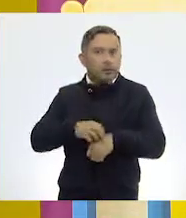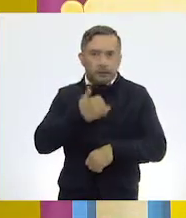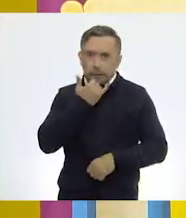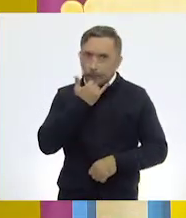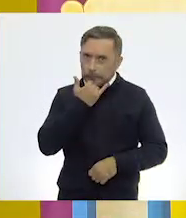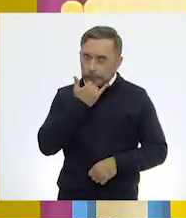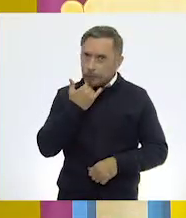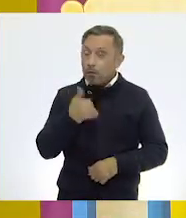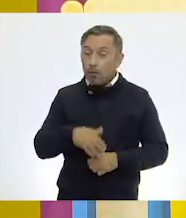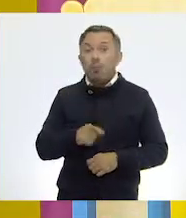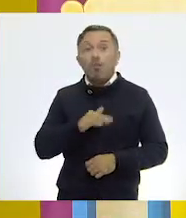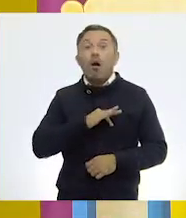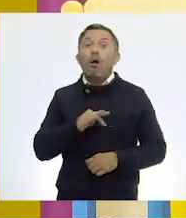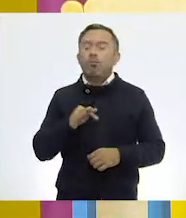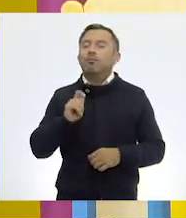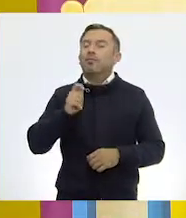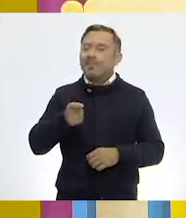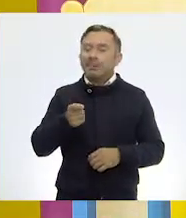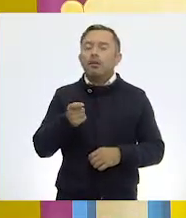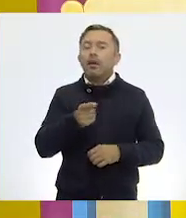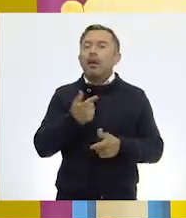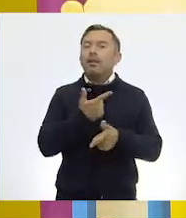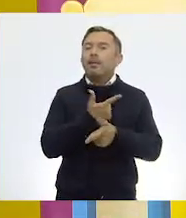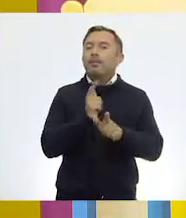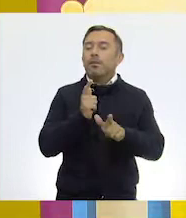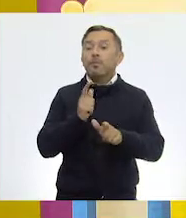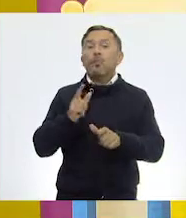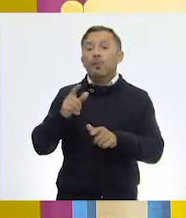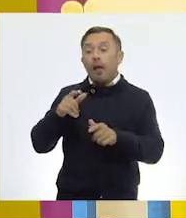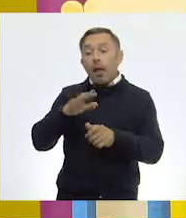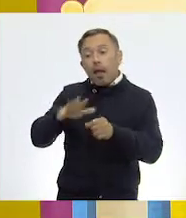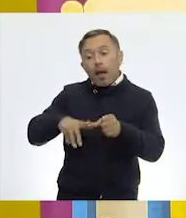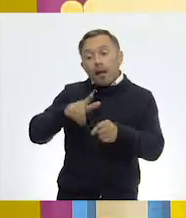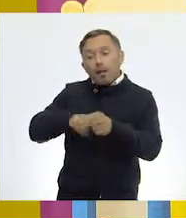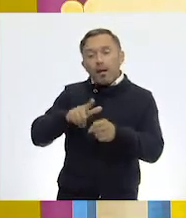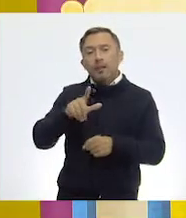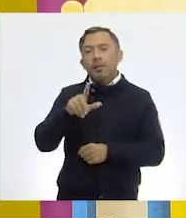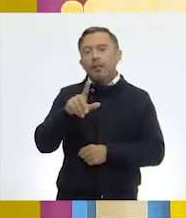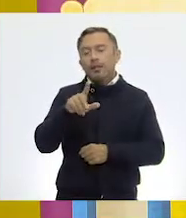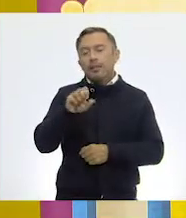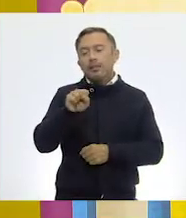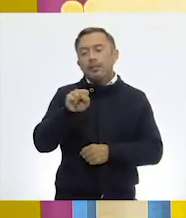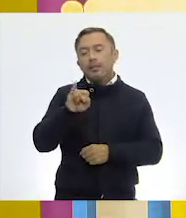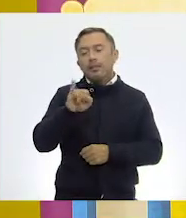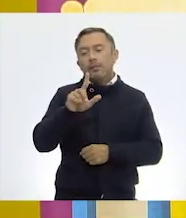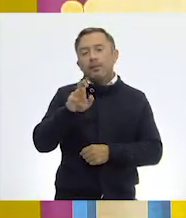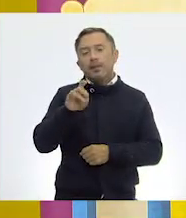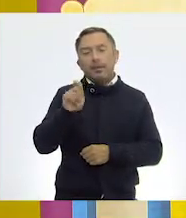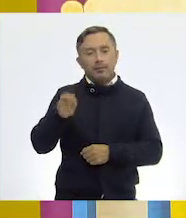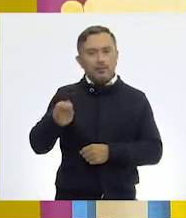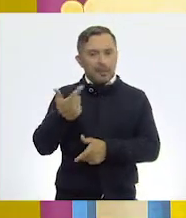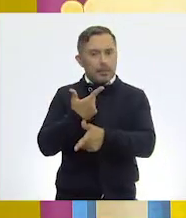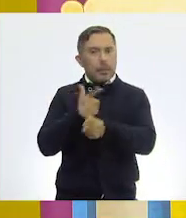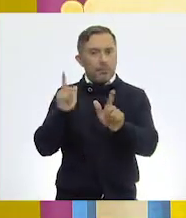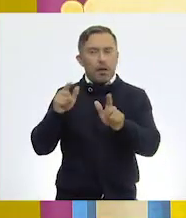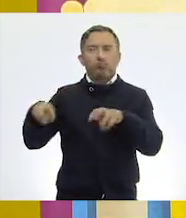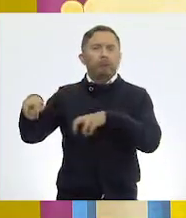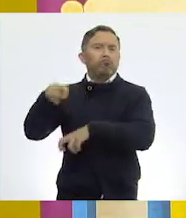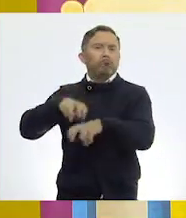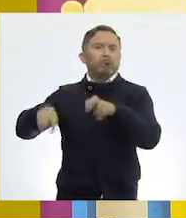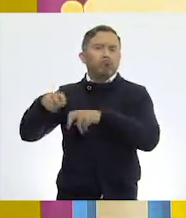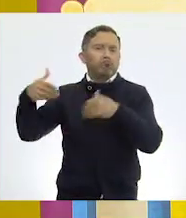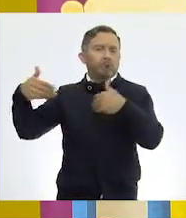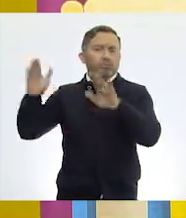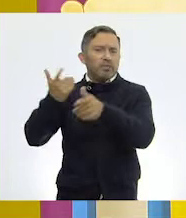con la que pueden vivir los animales. Los silvestres son libres y los domésticos dependen del ser humano. Vamos a seguir